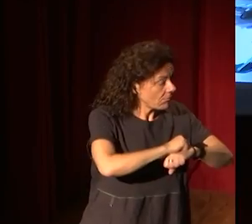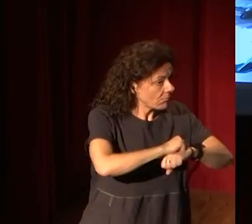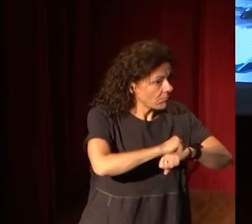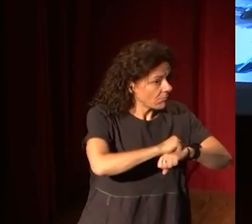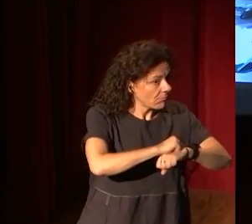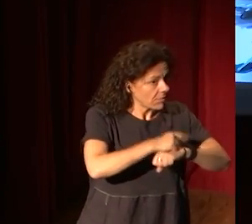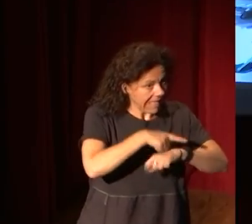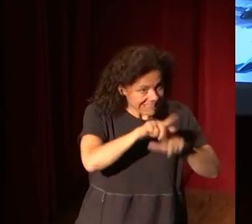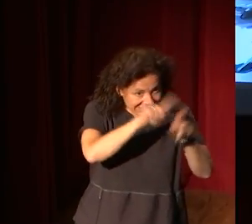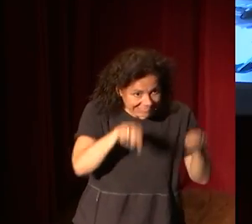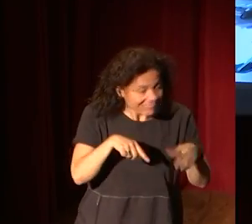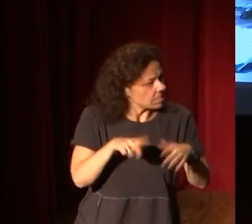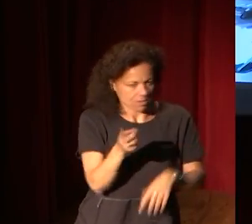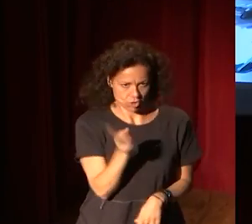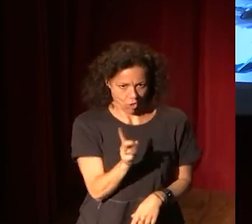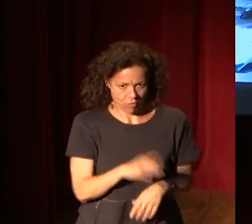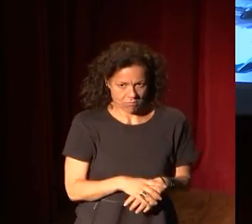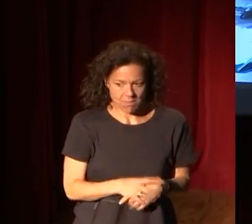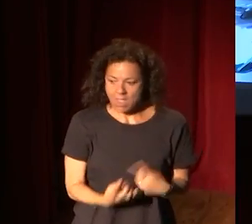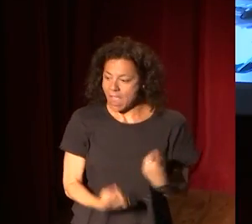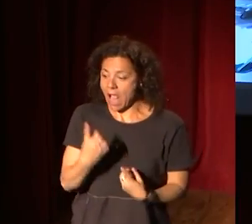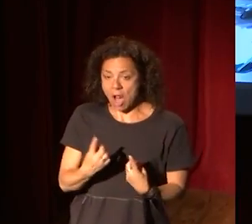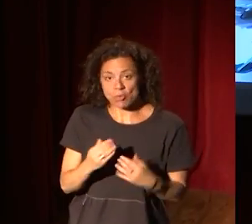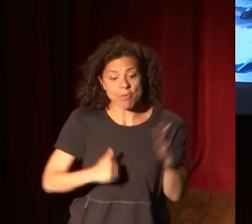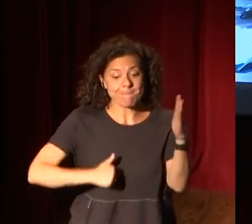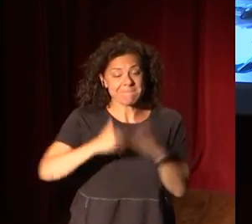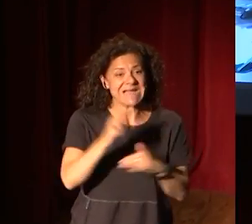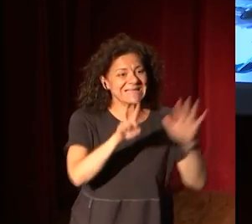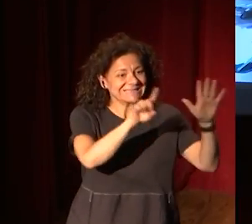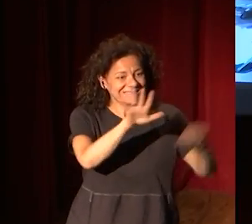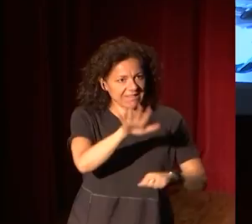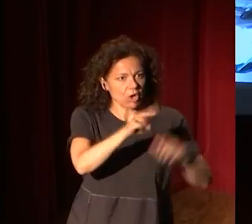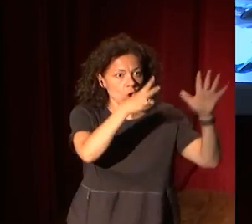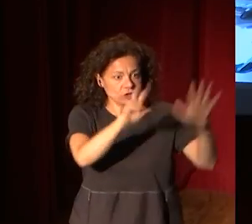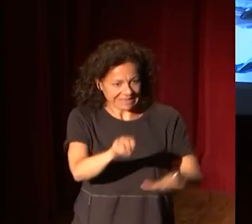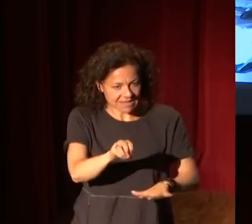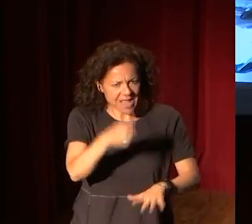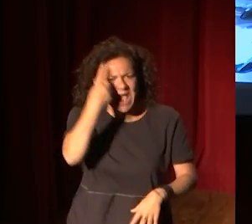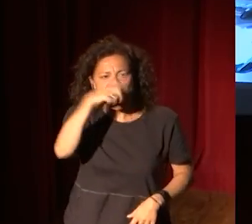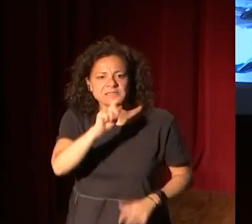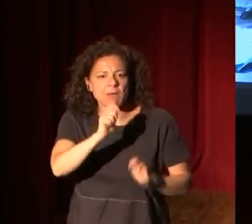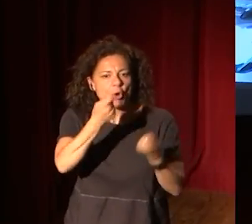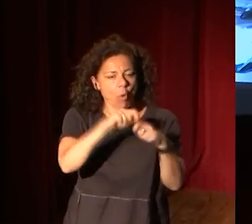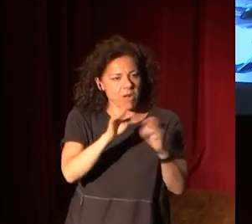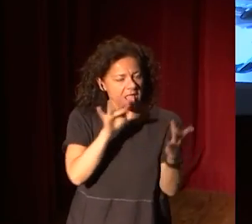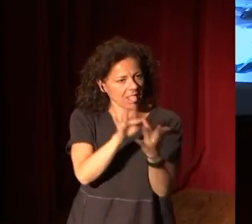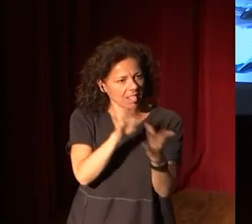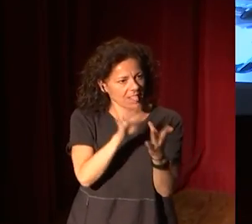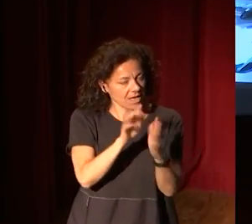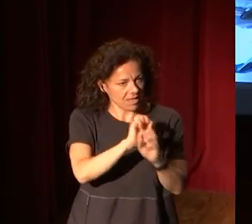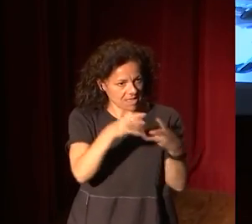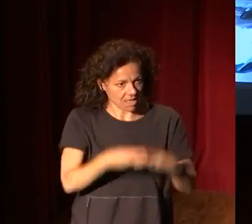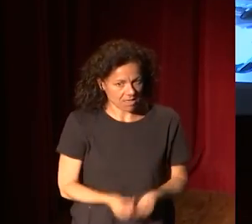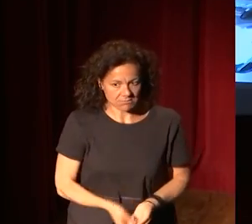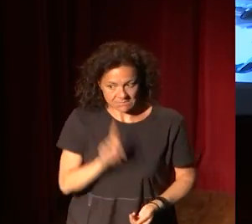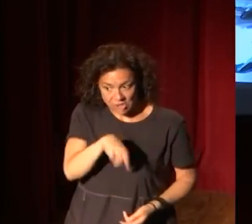¿Todo? O es que no. Es que tiene que haber alguien de 65 años, de 70, que sepa comprar en Ticketmaster, digo yo. ¿O no?